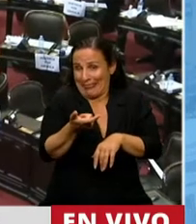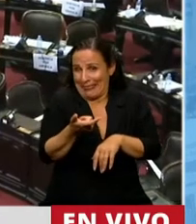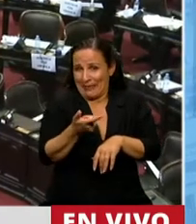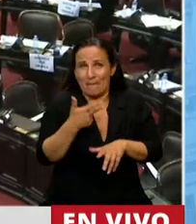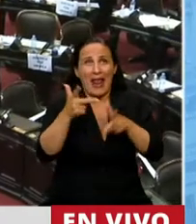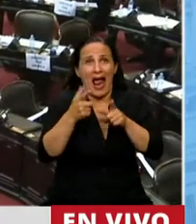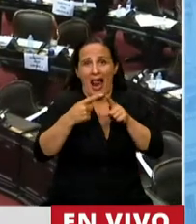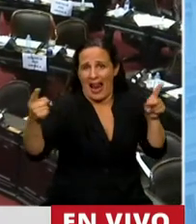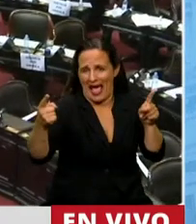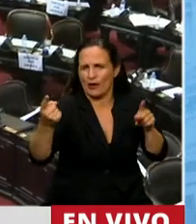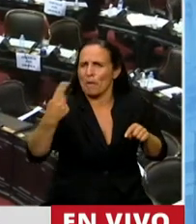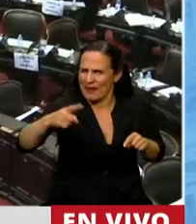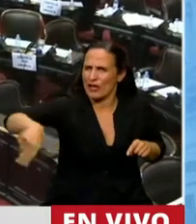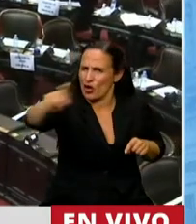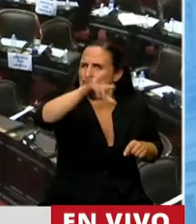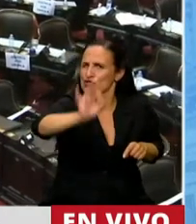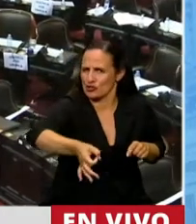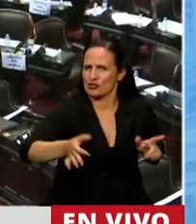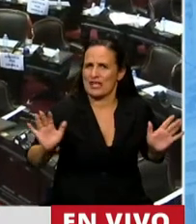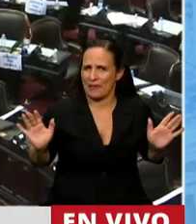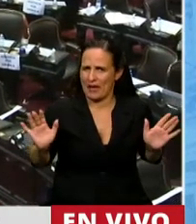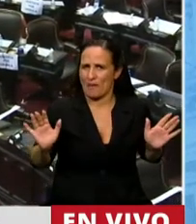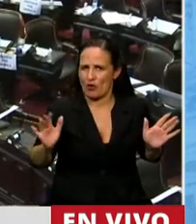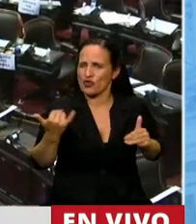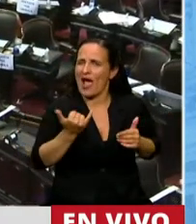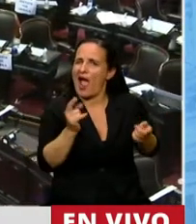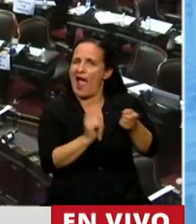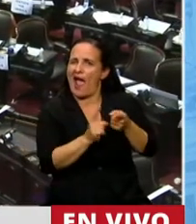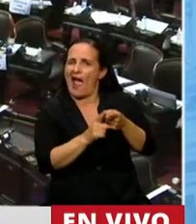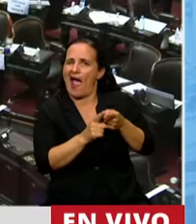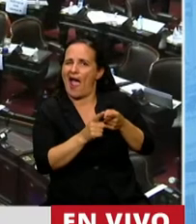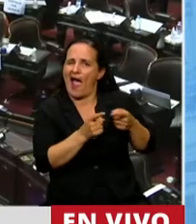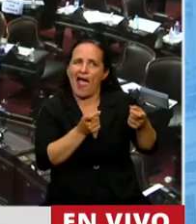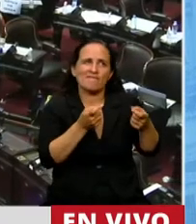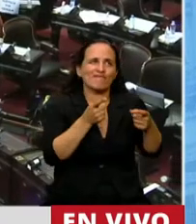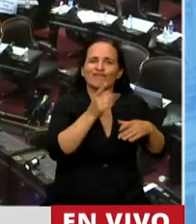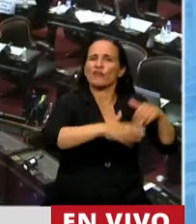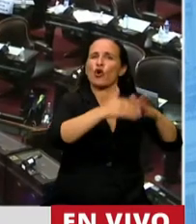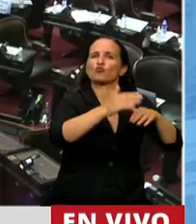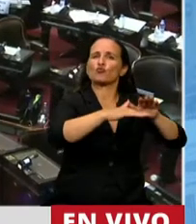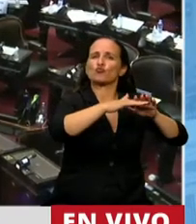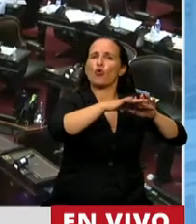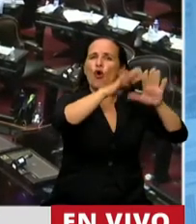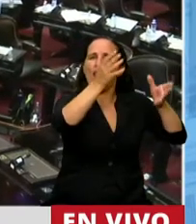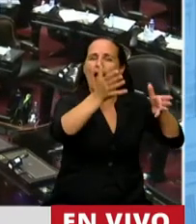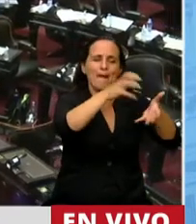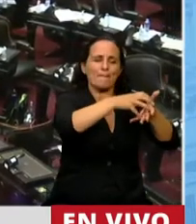explayarnos, digo, pero es conocido los grandes negociados que hay alrededor de las grandes constructoras, digo, y después muchos